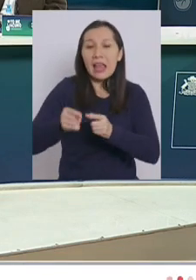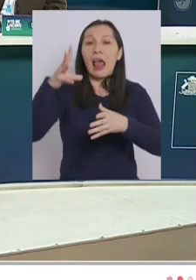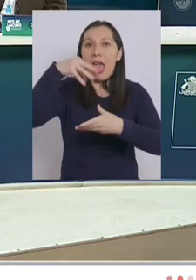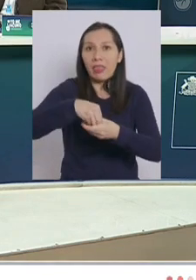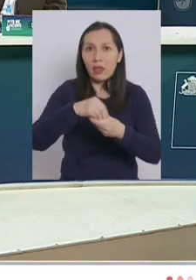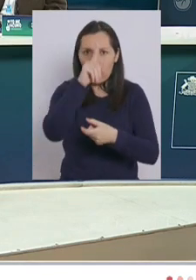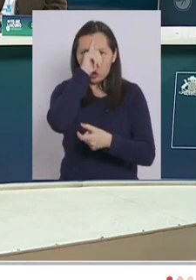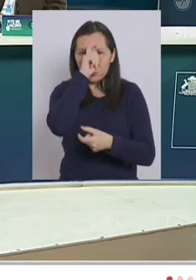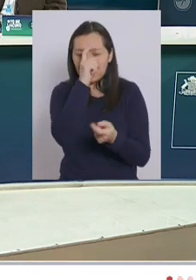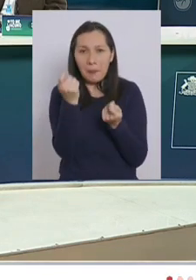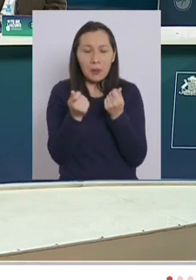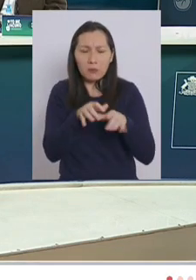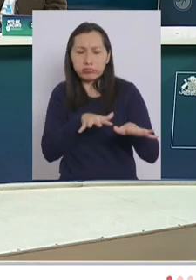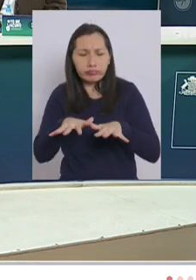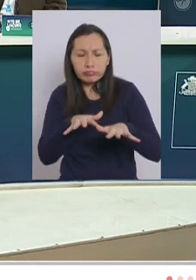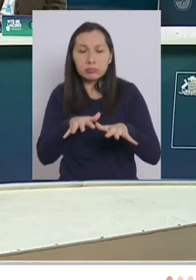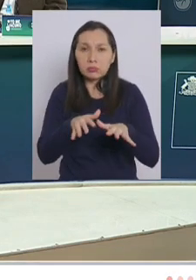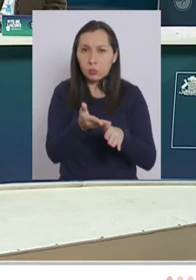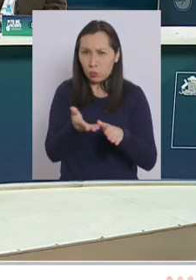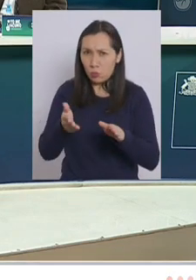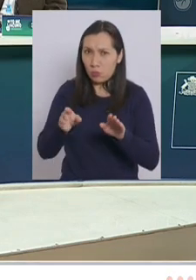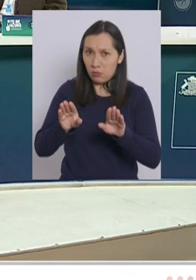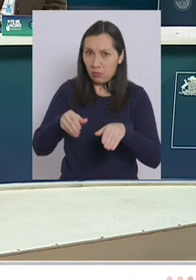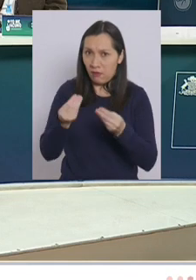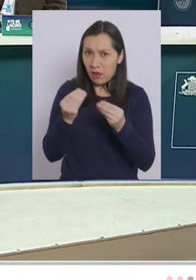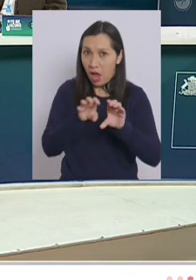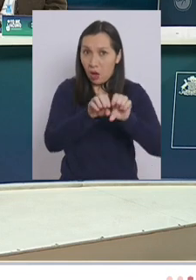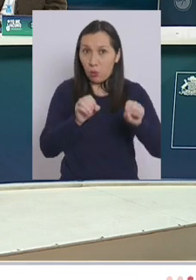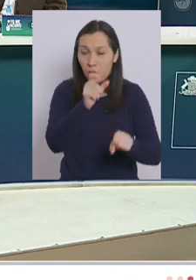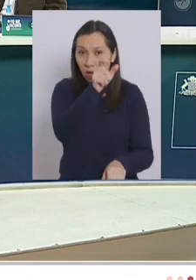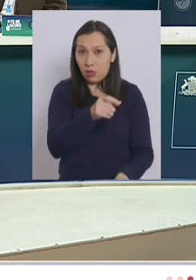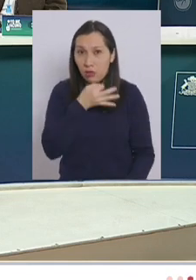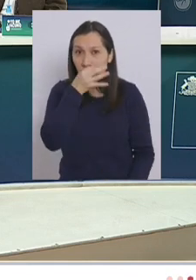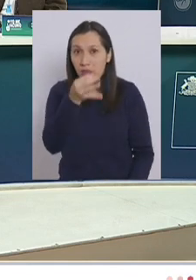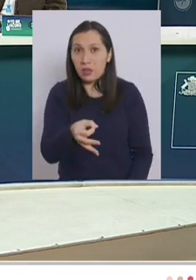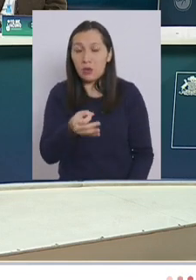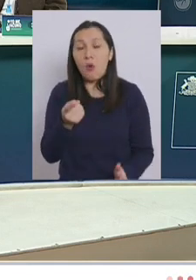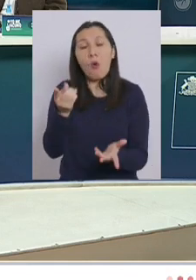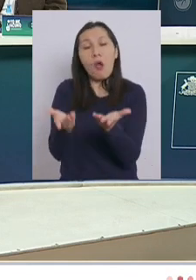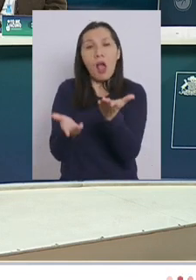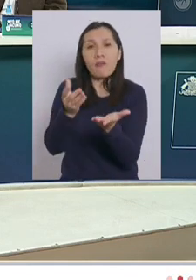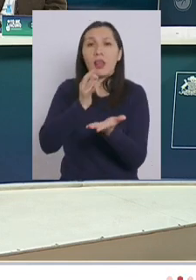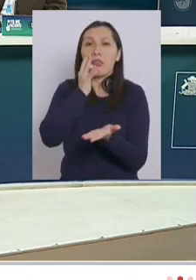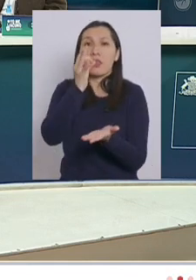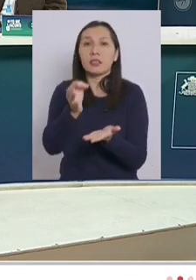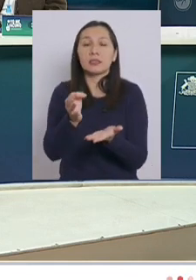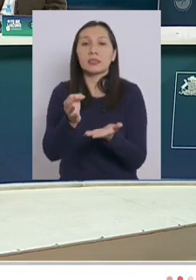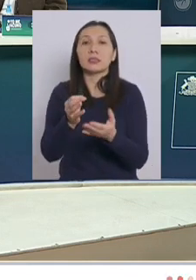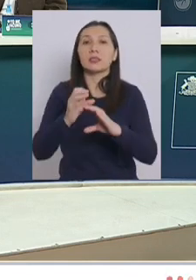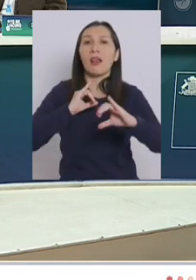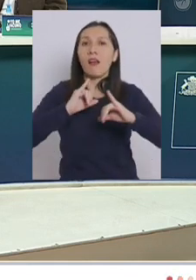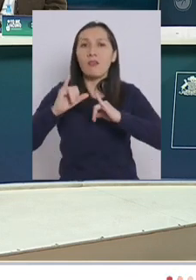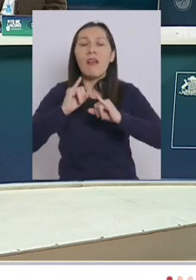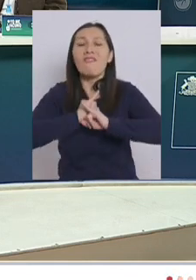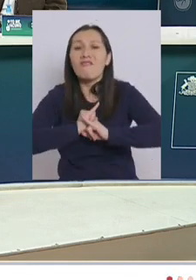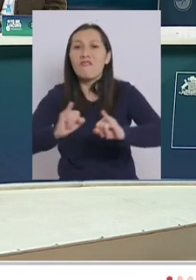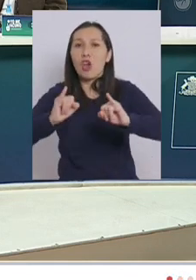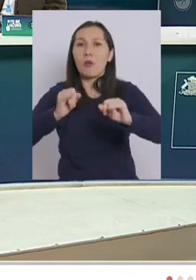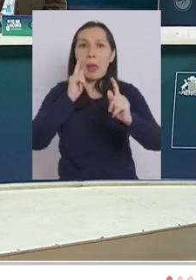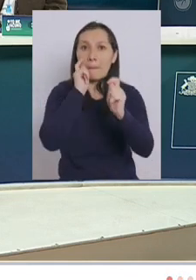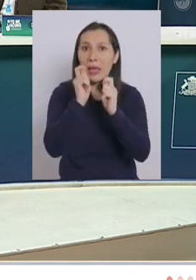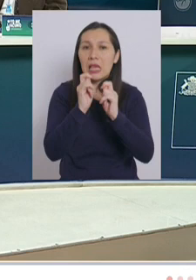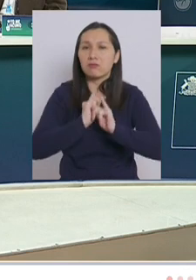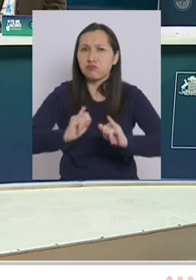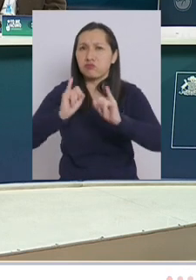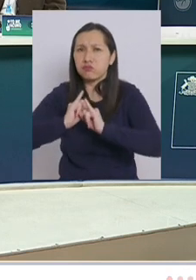los hospitales y clínicas del país ustedes comparten estas declaraciones y si también pueden hacer un balance de la comunicación de riesgo que se ha llevado